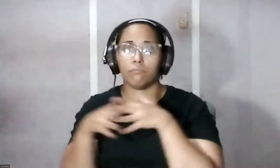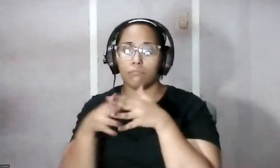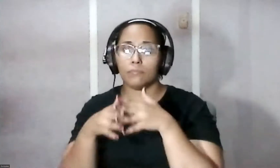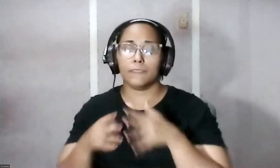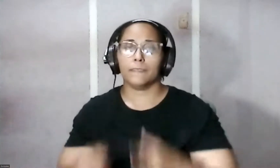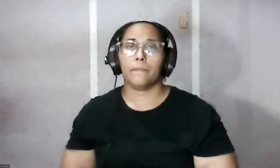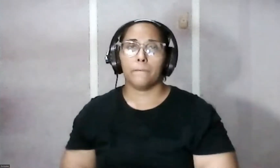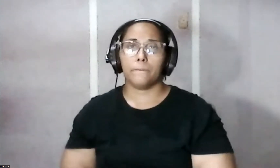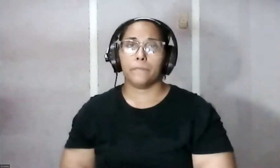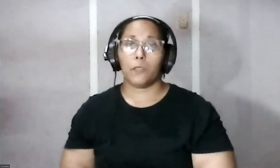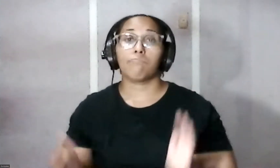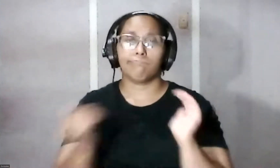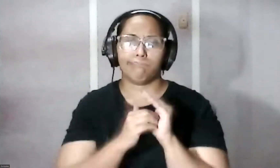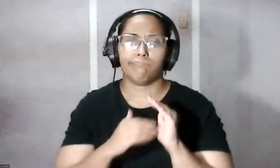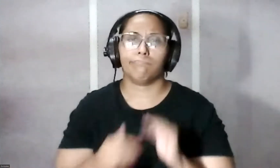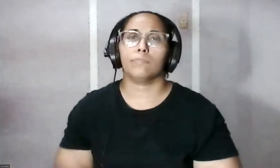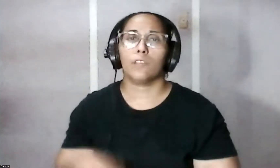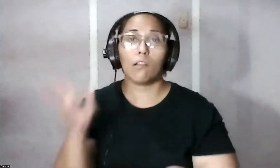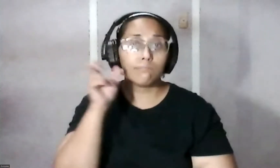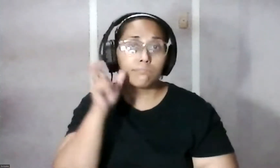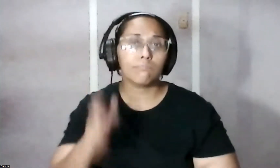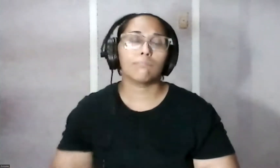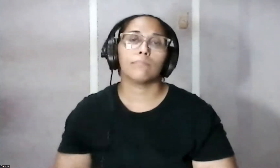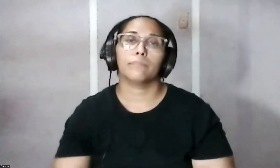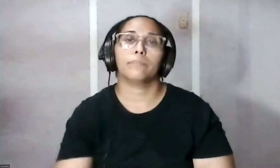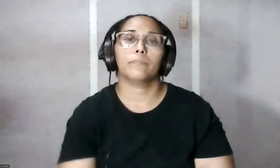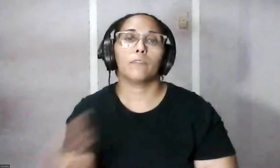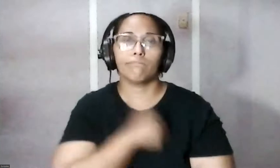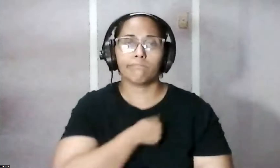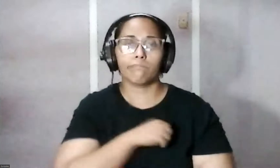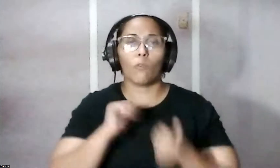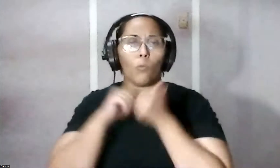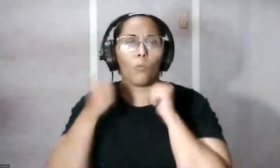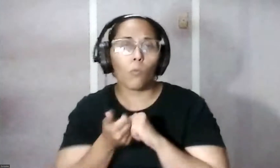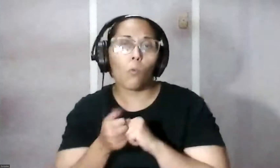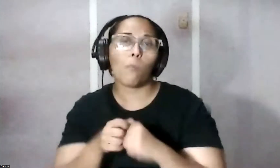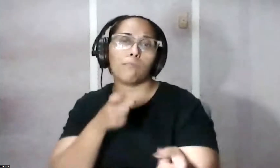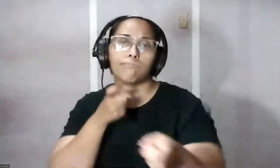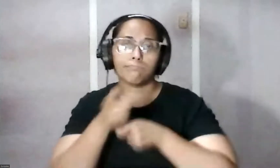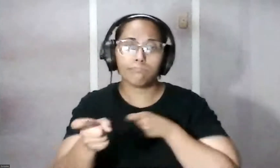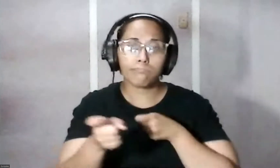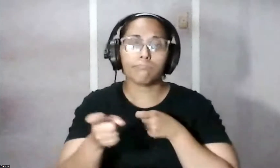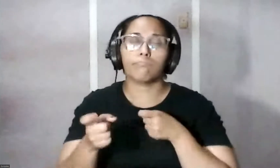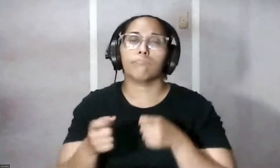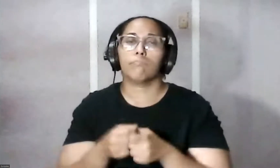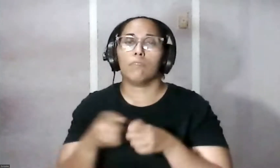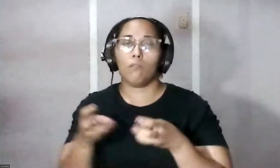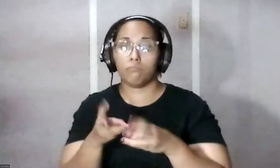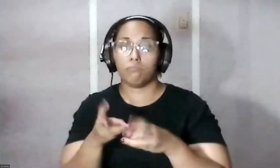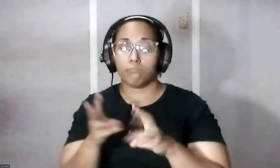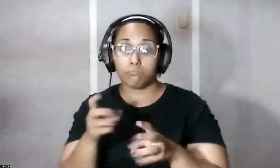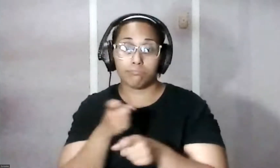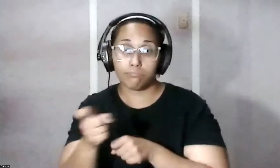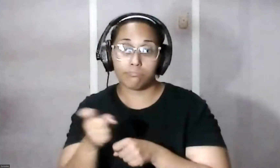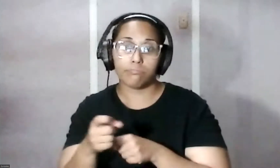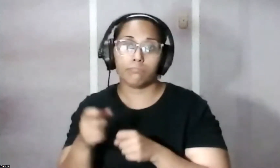puedes repetirme Isla no escuché bien perdona cómo se vieron afectados o de qué manera se vieron afectadas estas